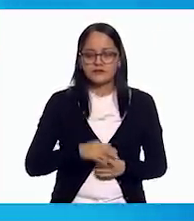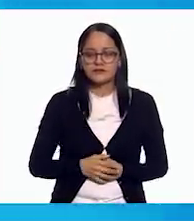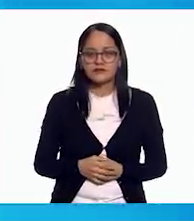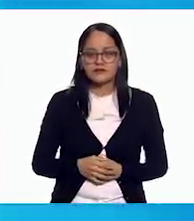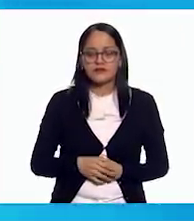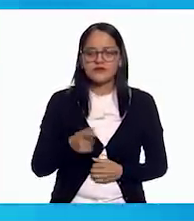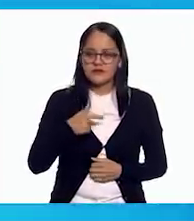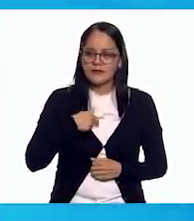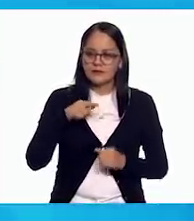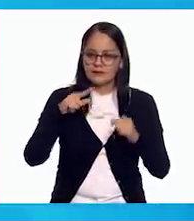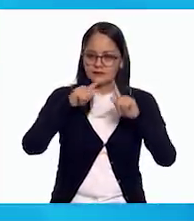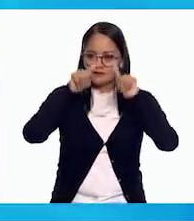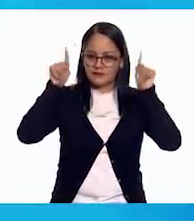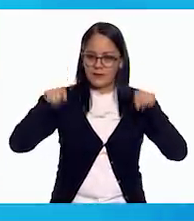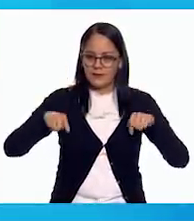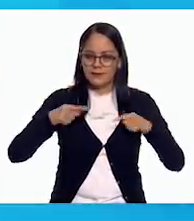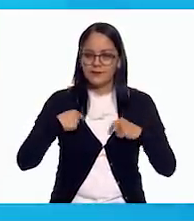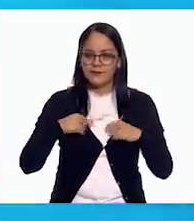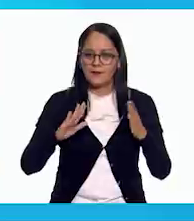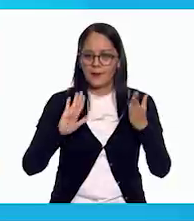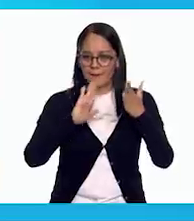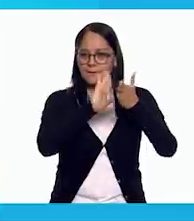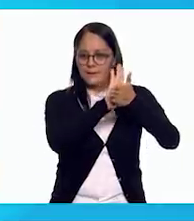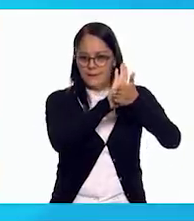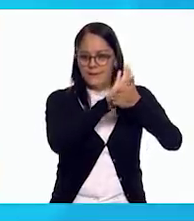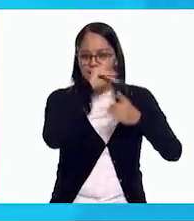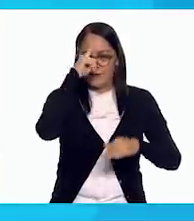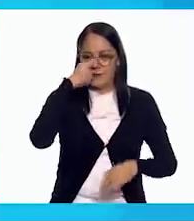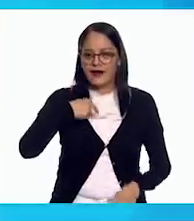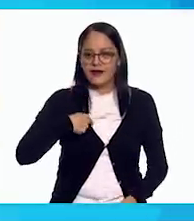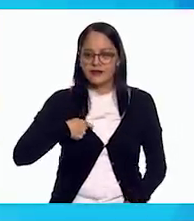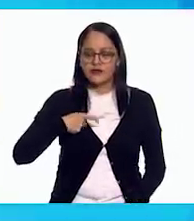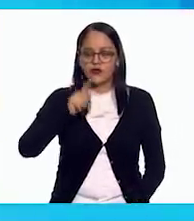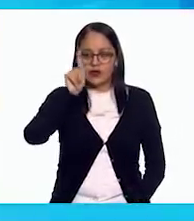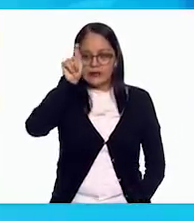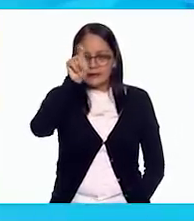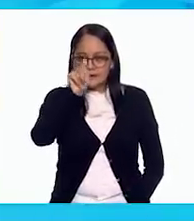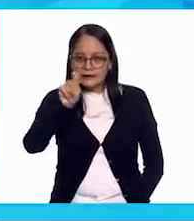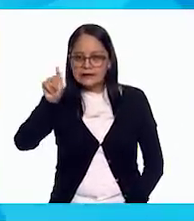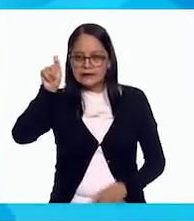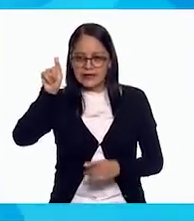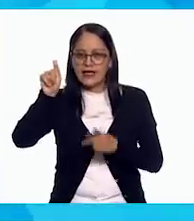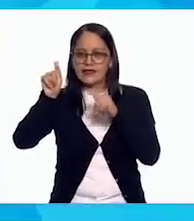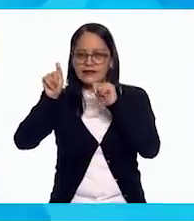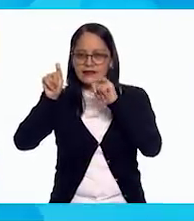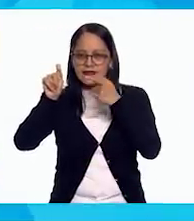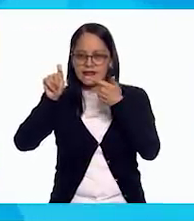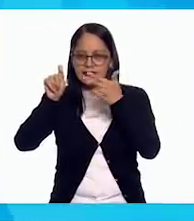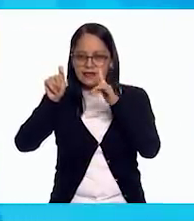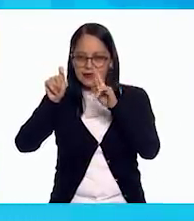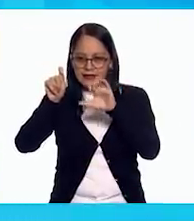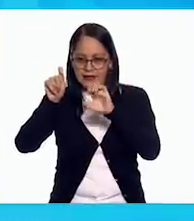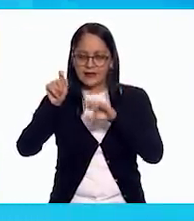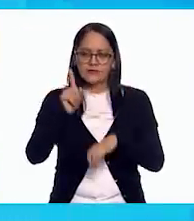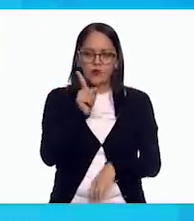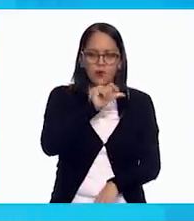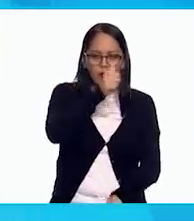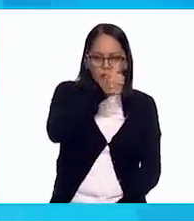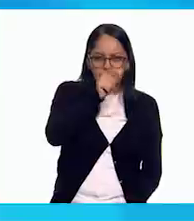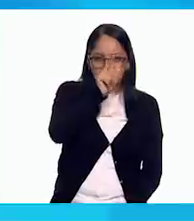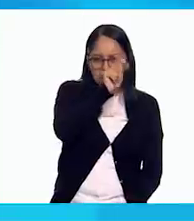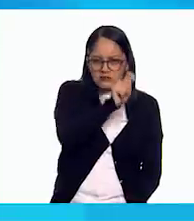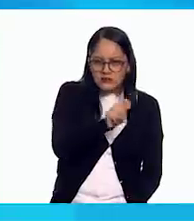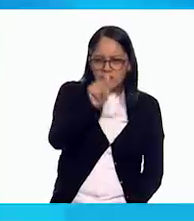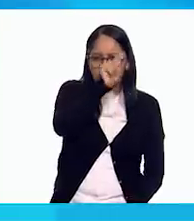Pero esta la voy a pegar aquí en el pizarrón para encerrar justamente todas las que tienen, o más bien la